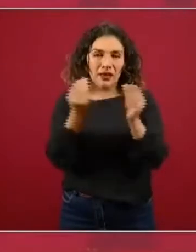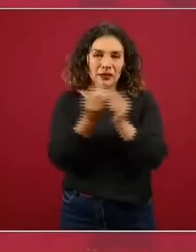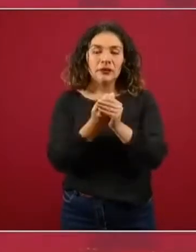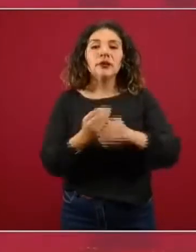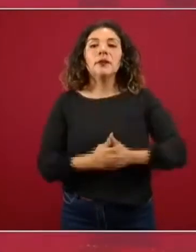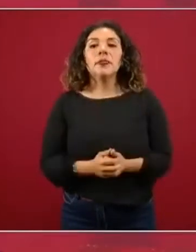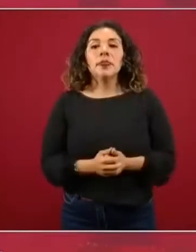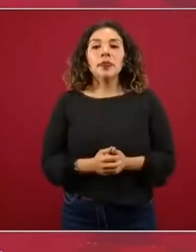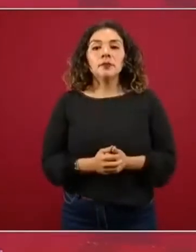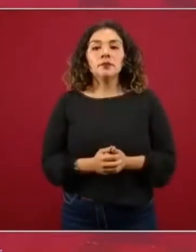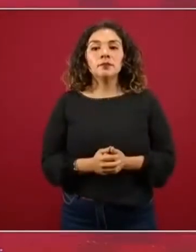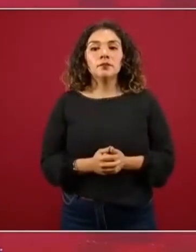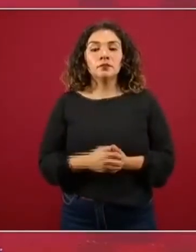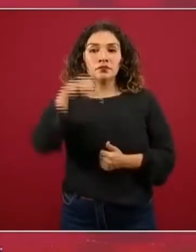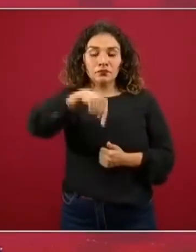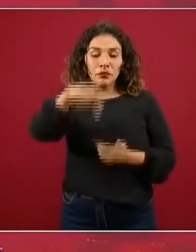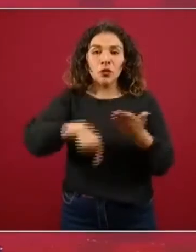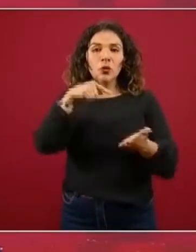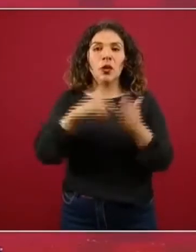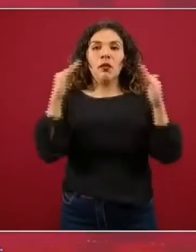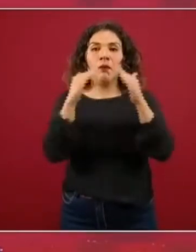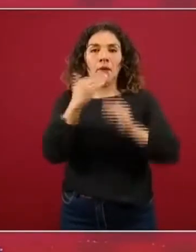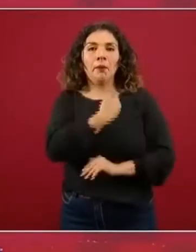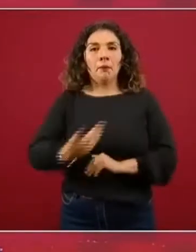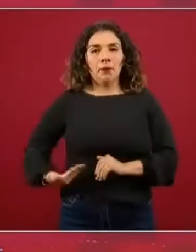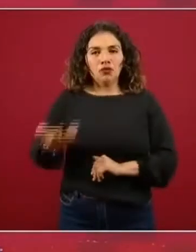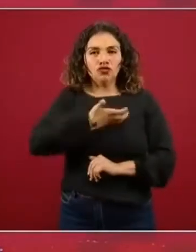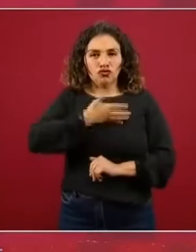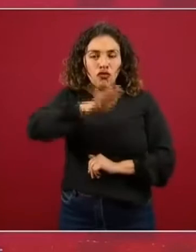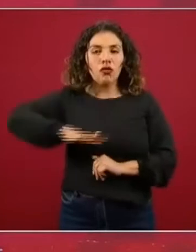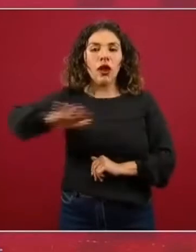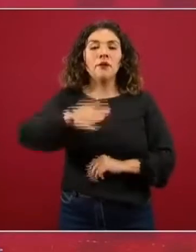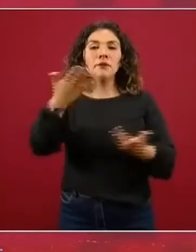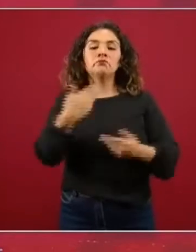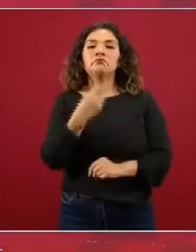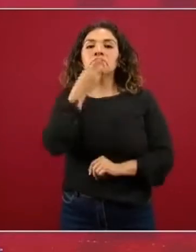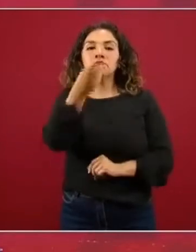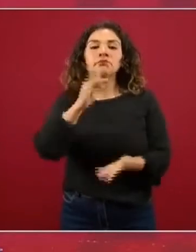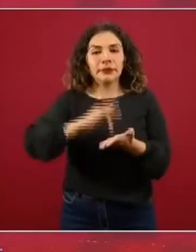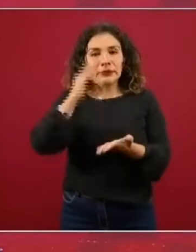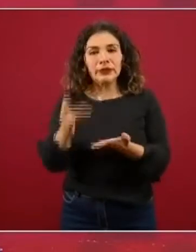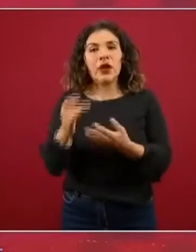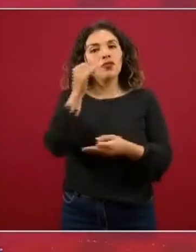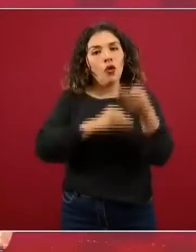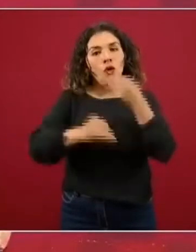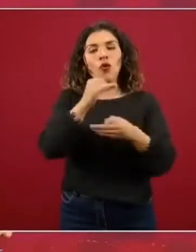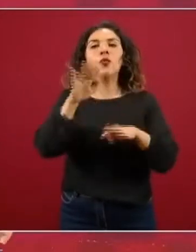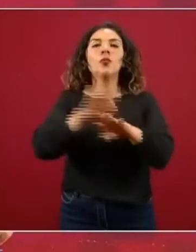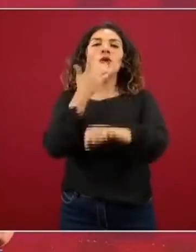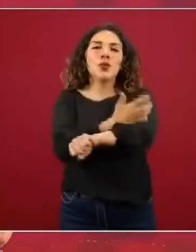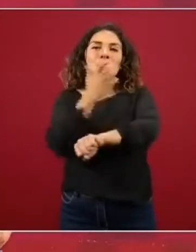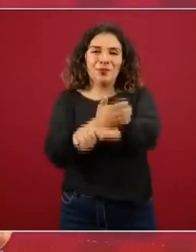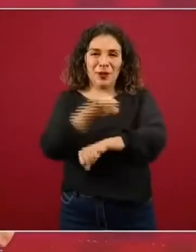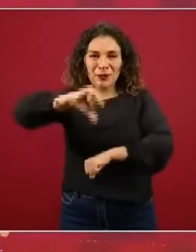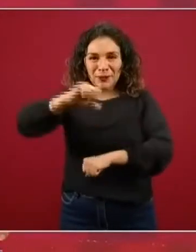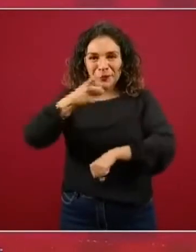desde Palacio Nacional y les agradecemos a todas y a todos su compañía.